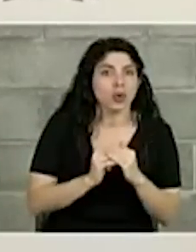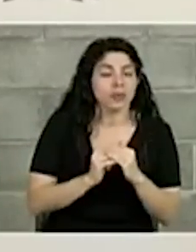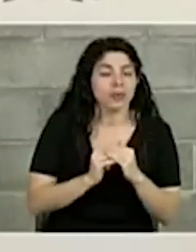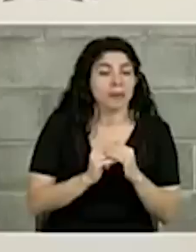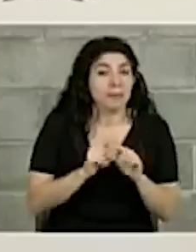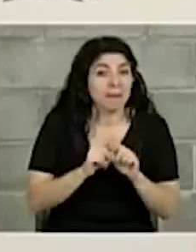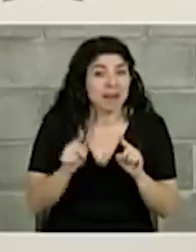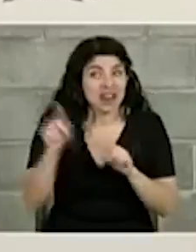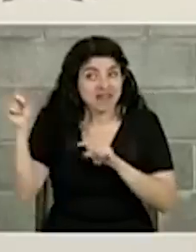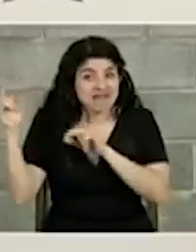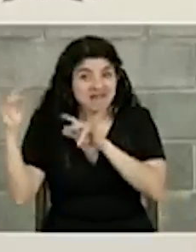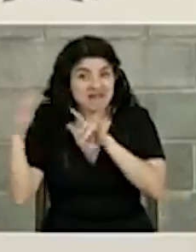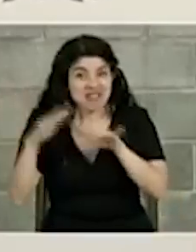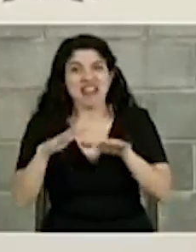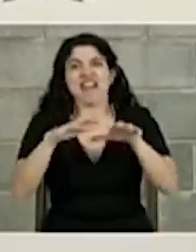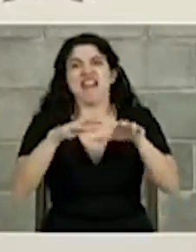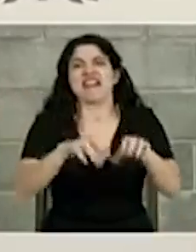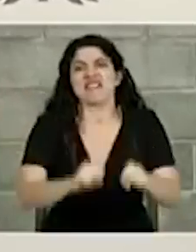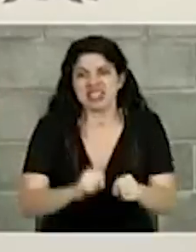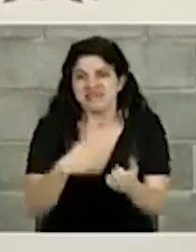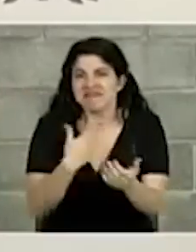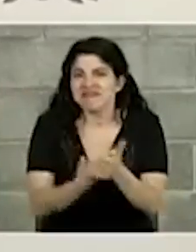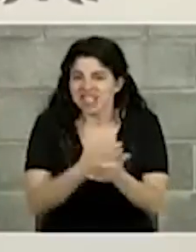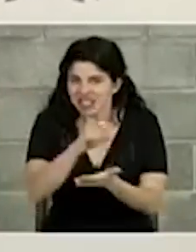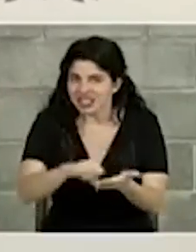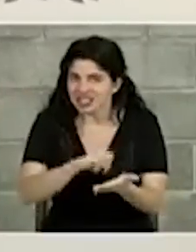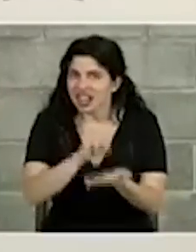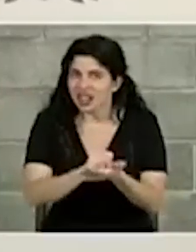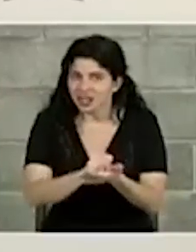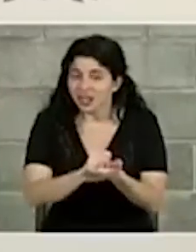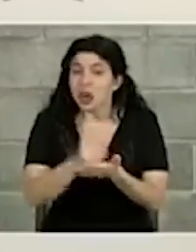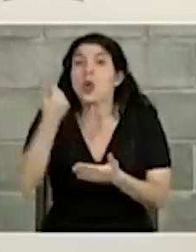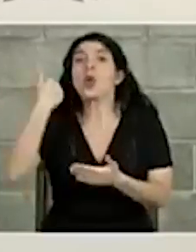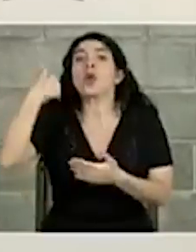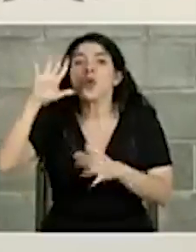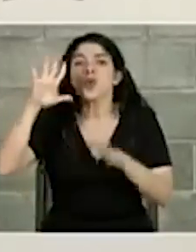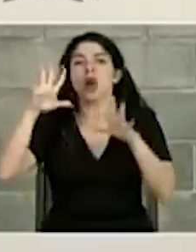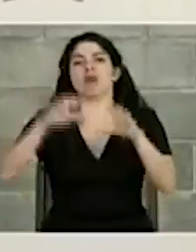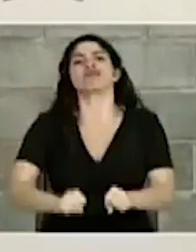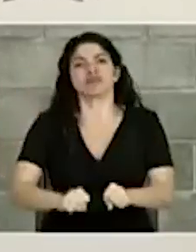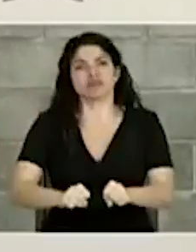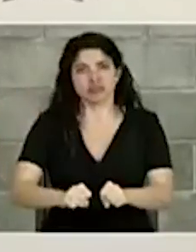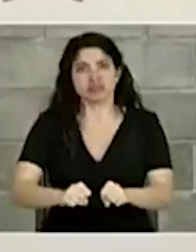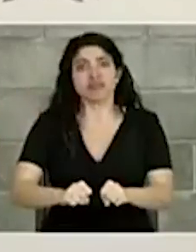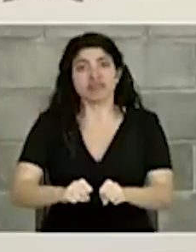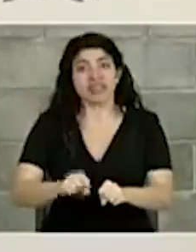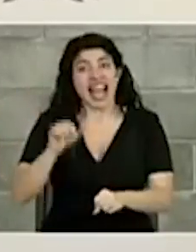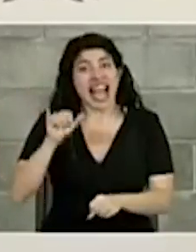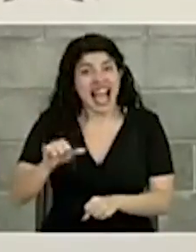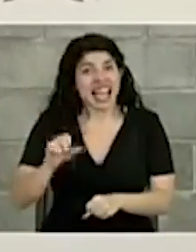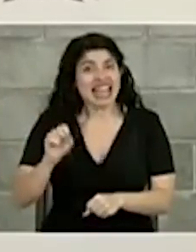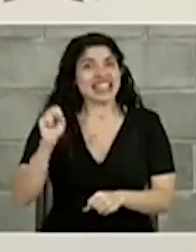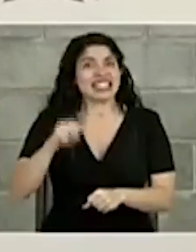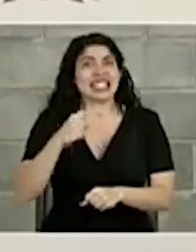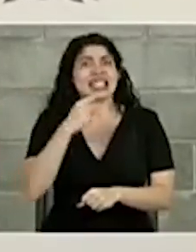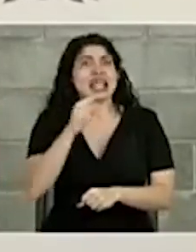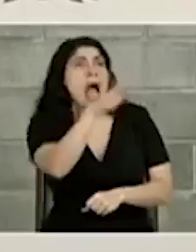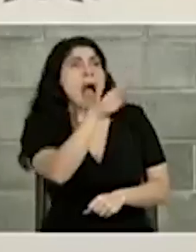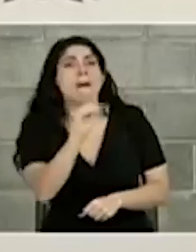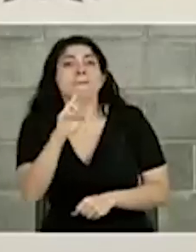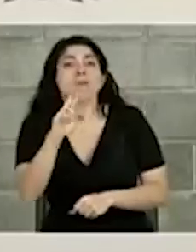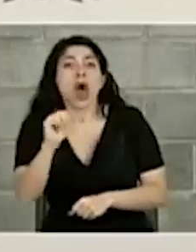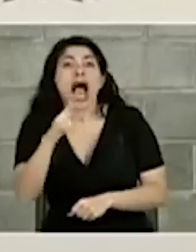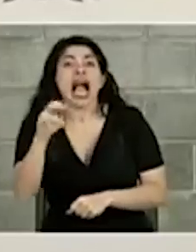y el invasor hubiera llegado a San José y nos hubiera tomado y ahí si le hubieran dicho a More de